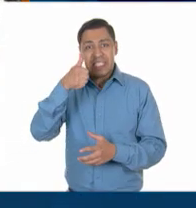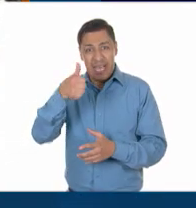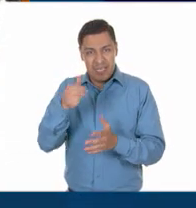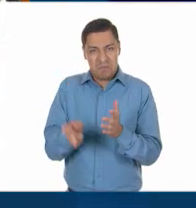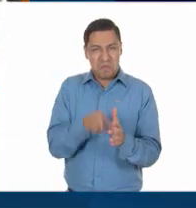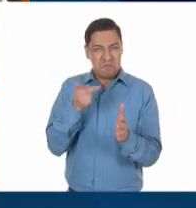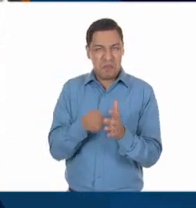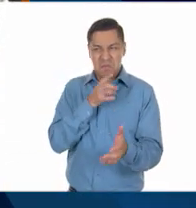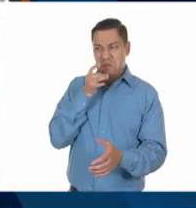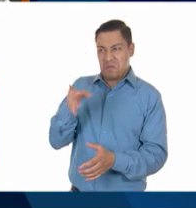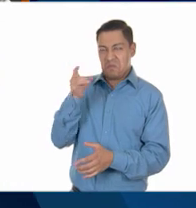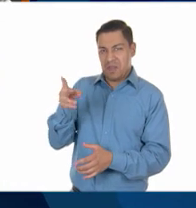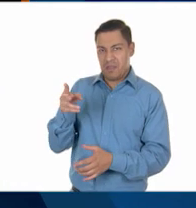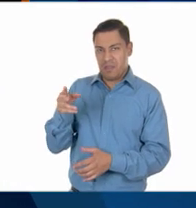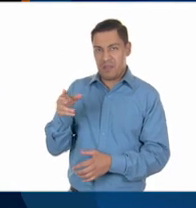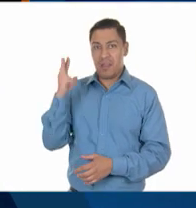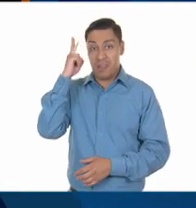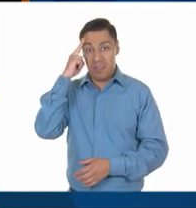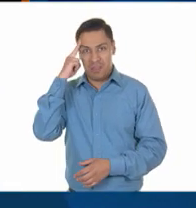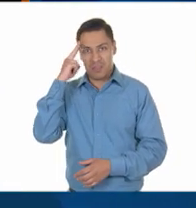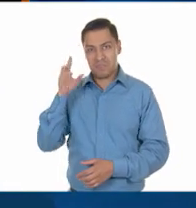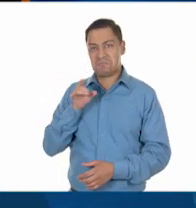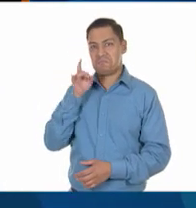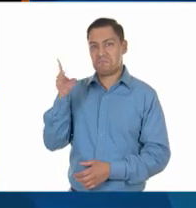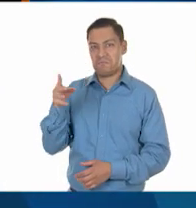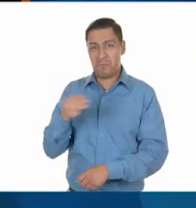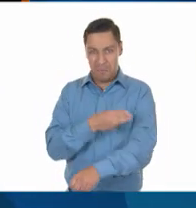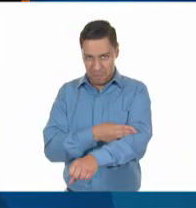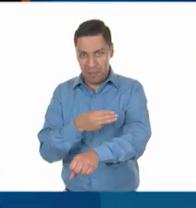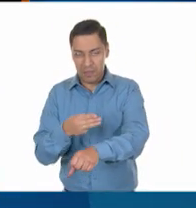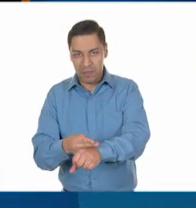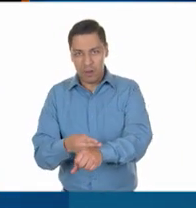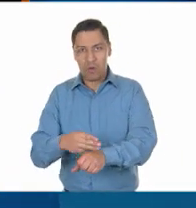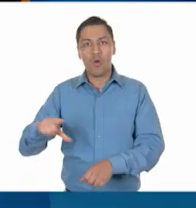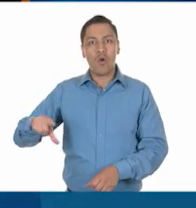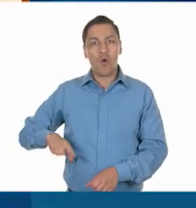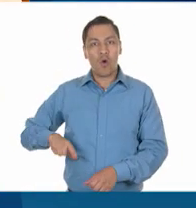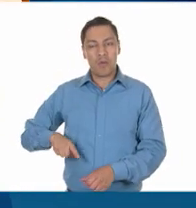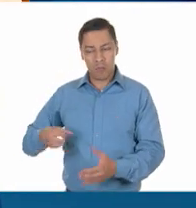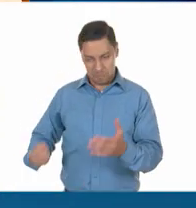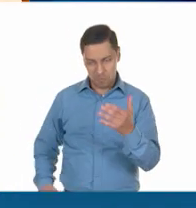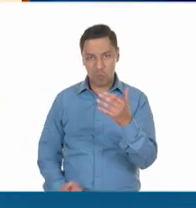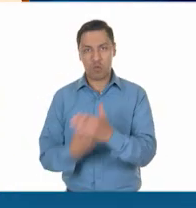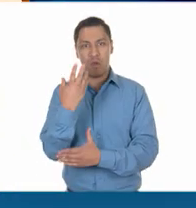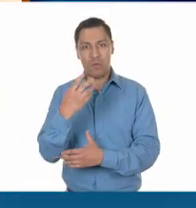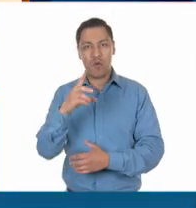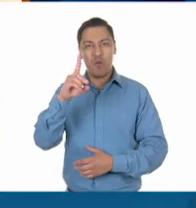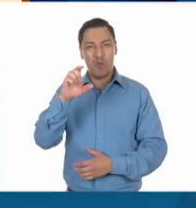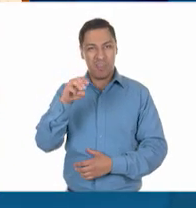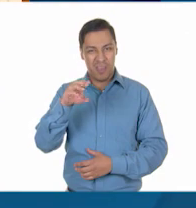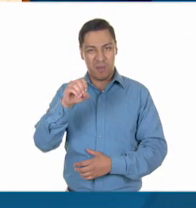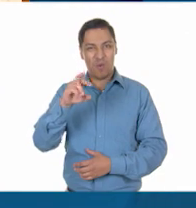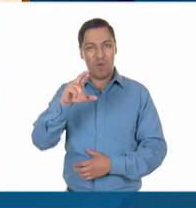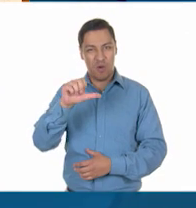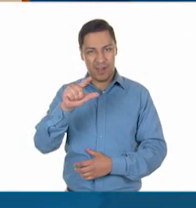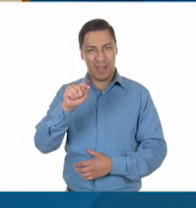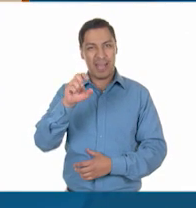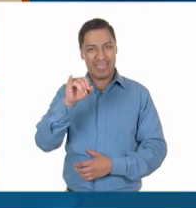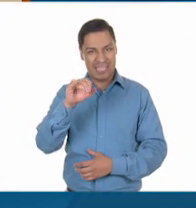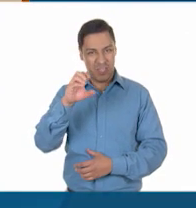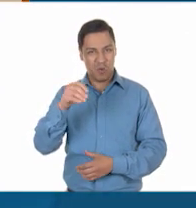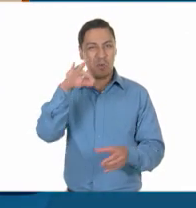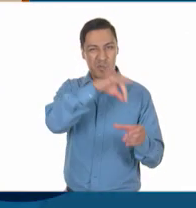a días. Madero estableció un gobierno democrático, pero fue derrocado por el